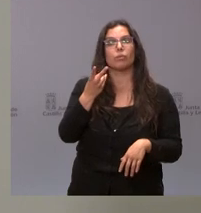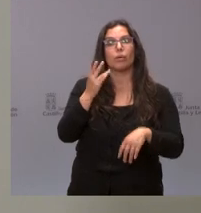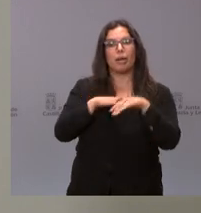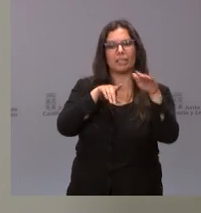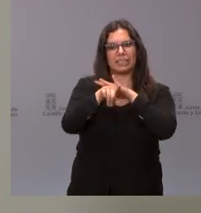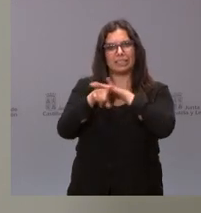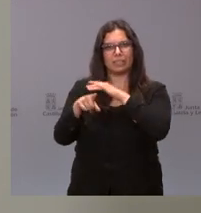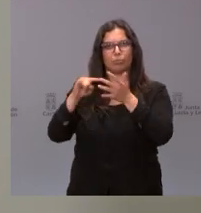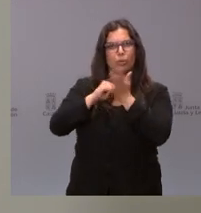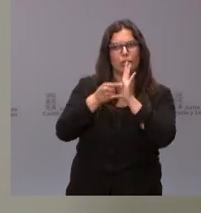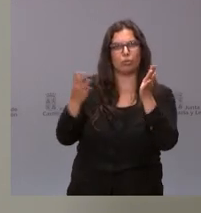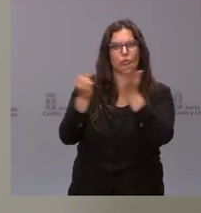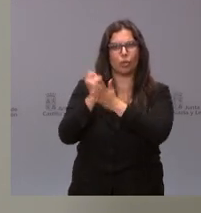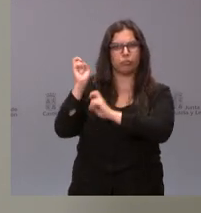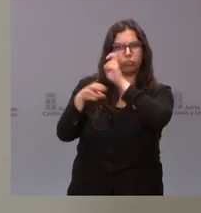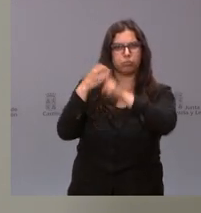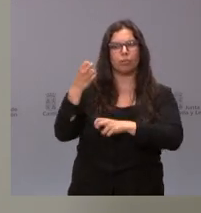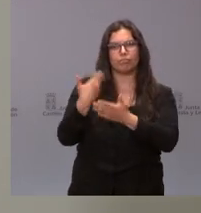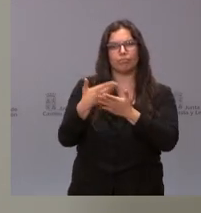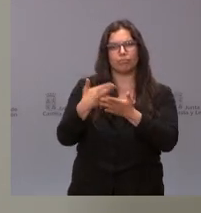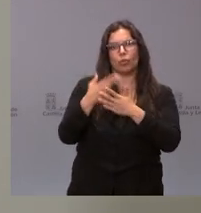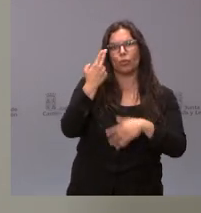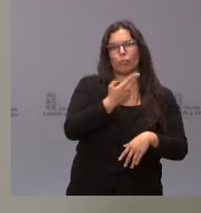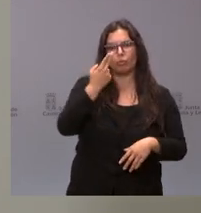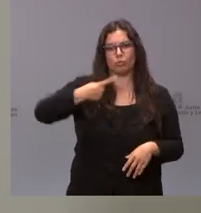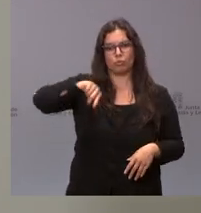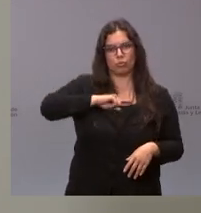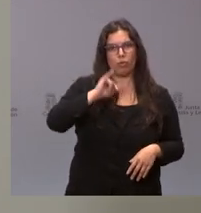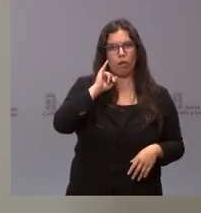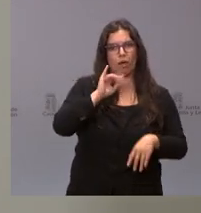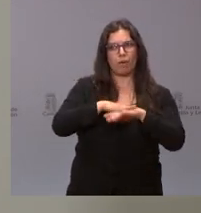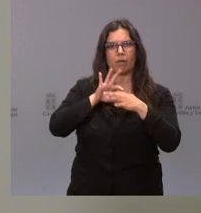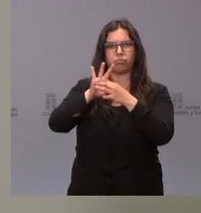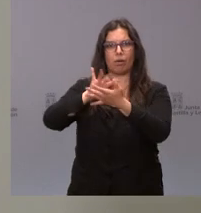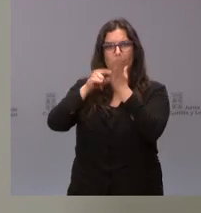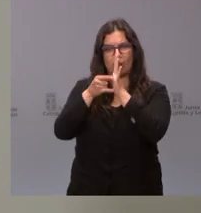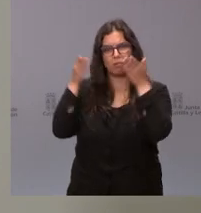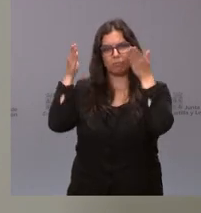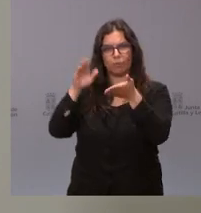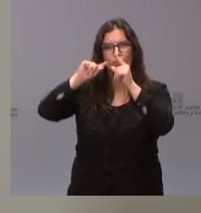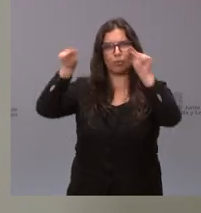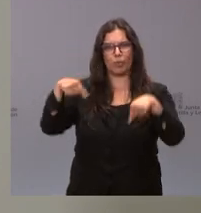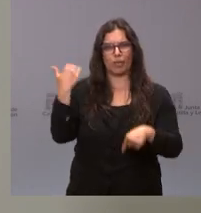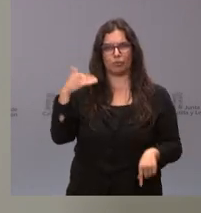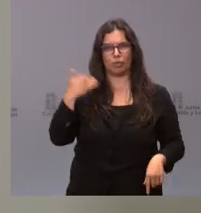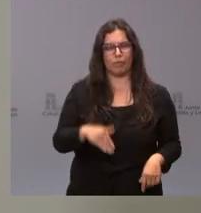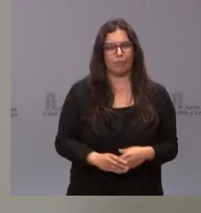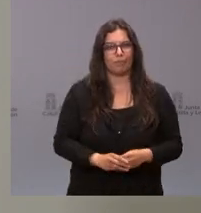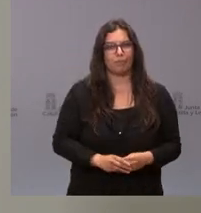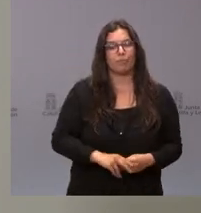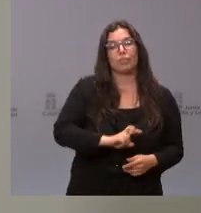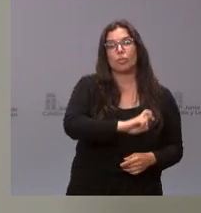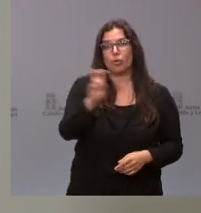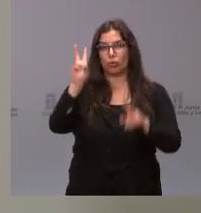trámites del proyecto certifican el compromiso de la Junta de Castilla y León con este plan y con la provincia de Soria. En otro ámbito de cosas,